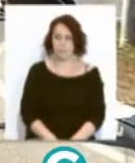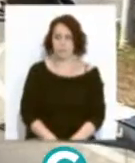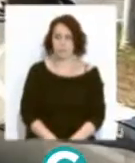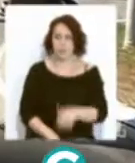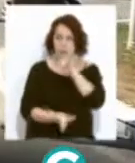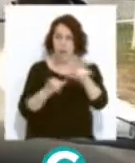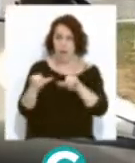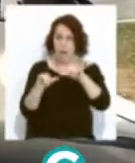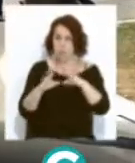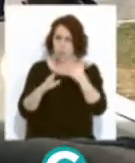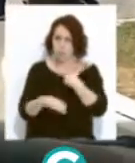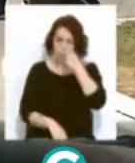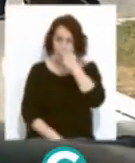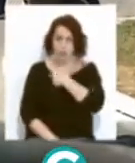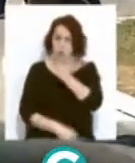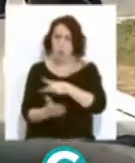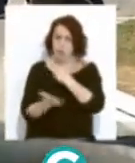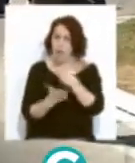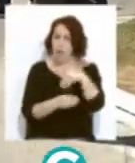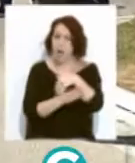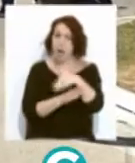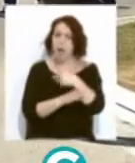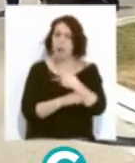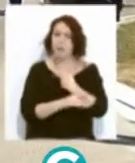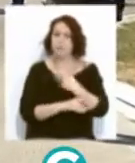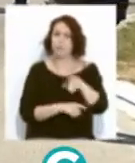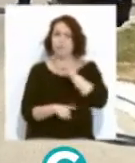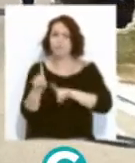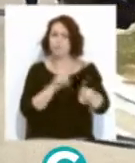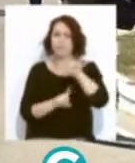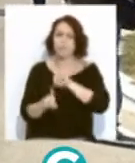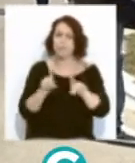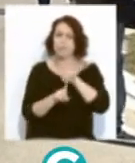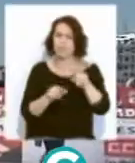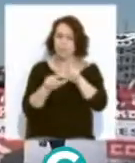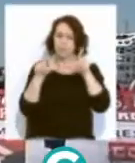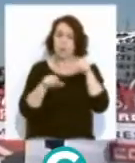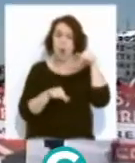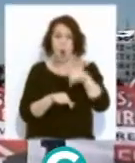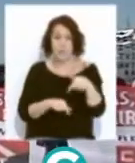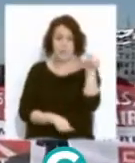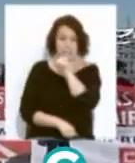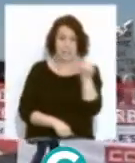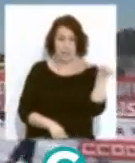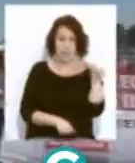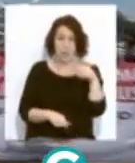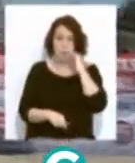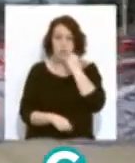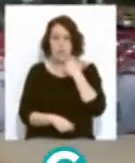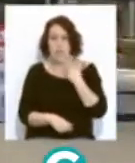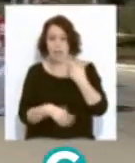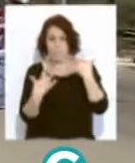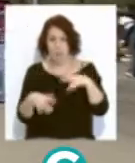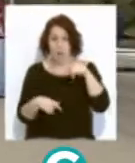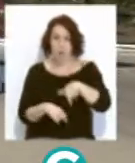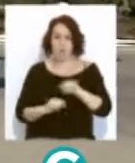Airbus Puerto Real vuelve a sacar hoy a las calles su conflicto. Hoy, en el Ecuador, de la Semana de las Protestas, han partido